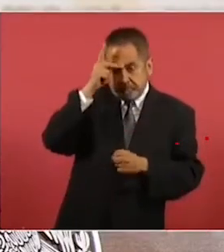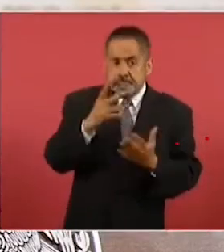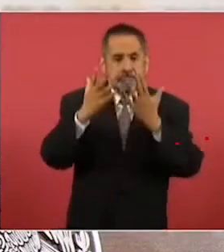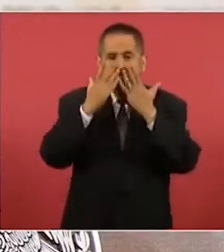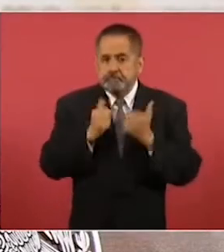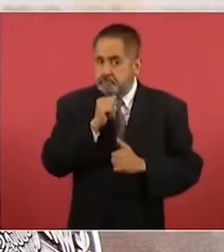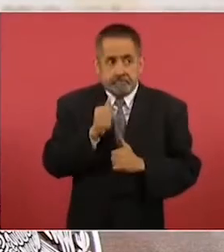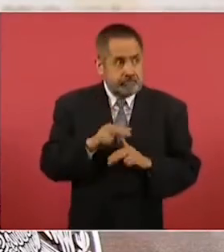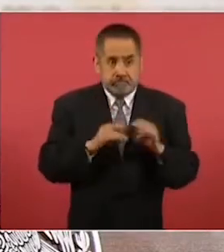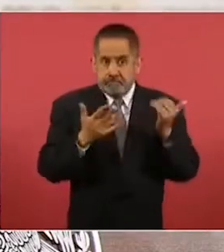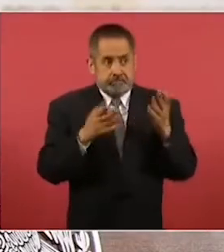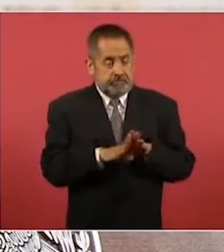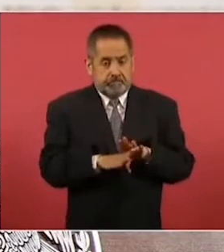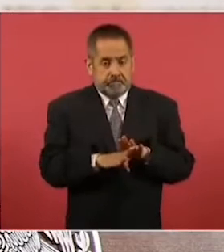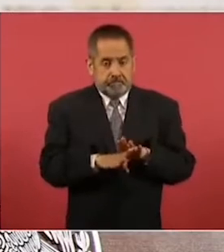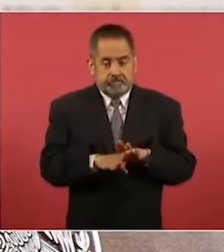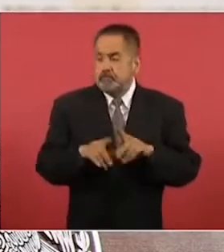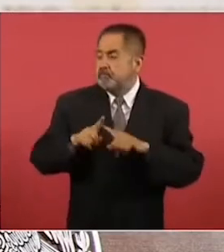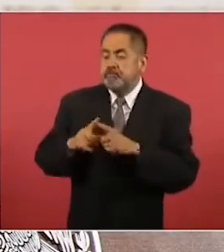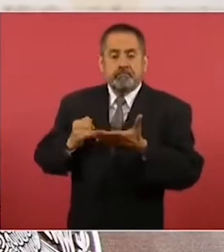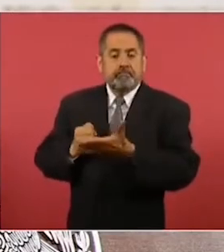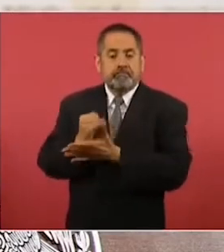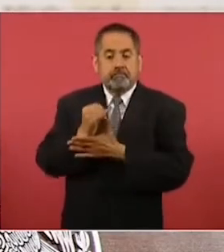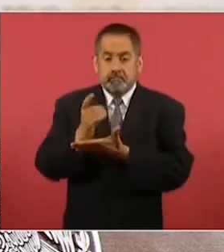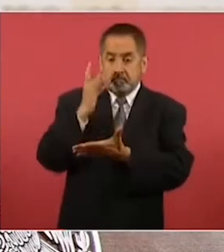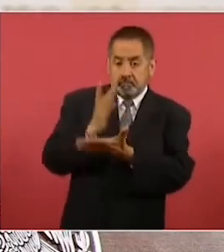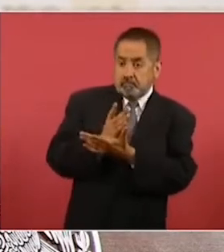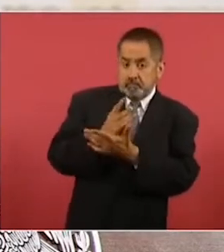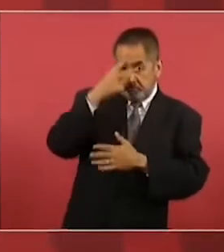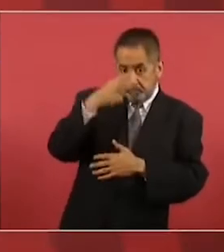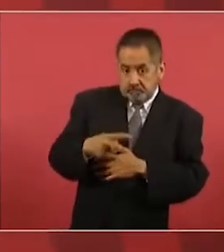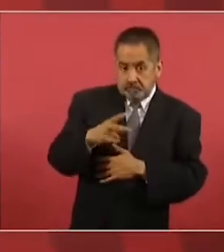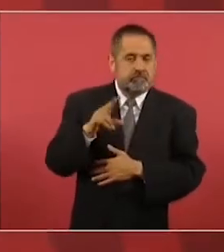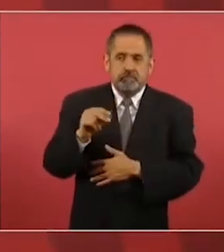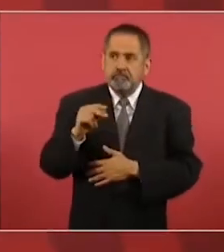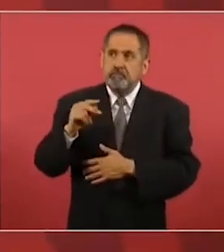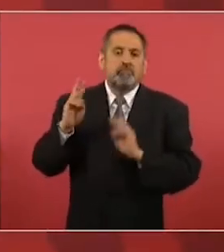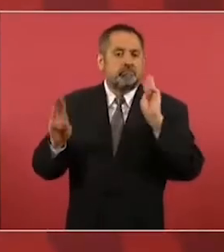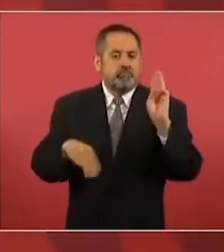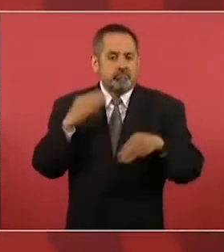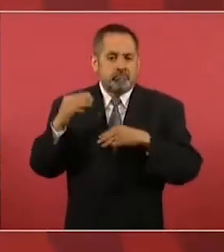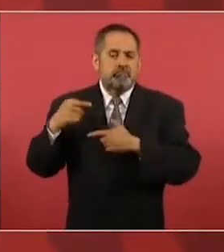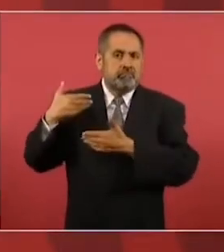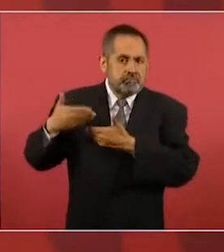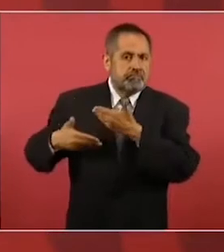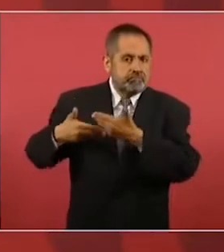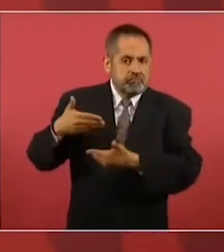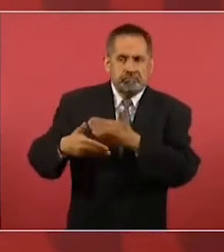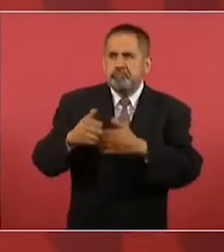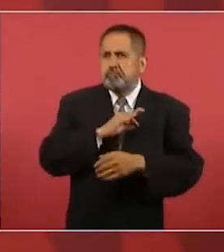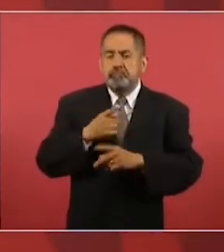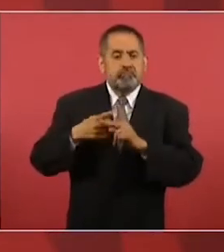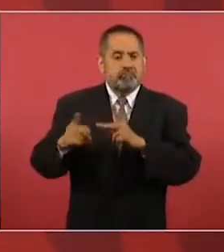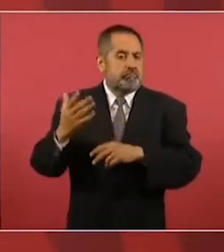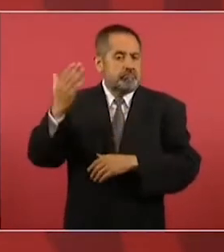una decisión, una decisión que no sólo es en México, es una decisión que progresivamente, desde hace una década,